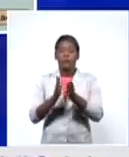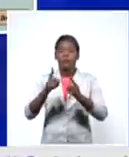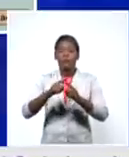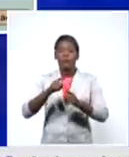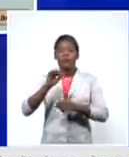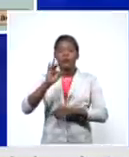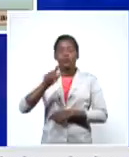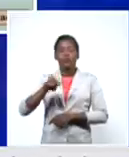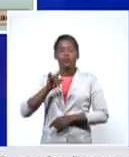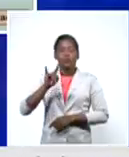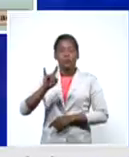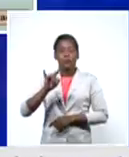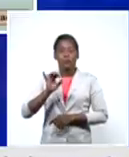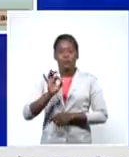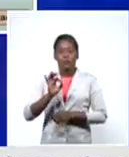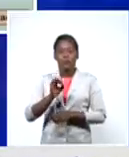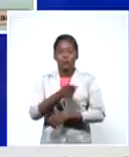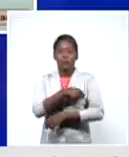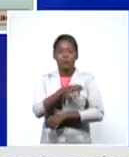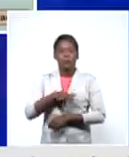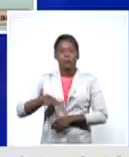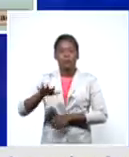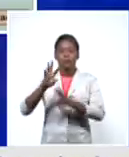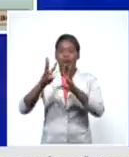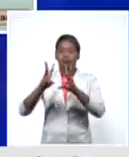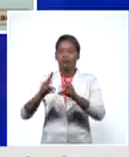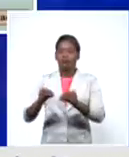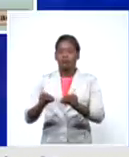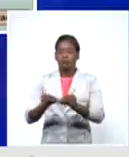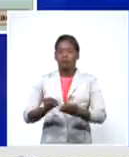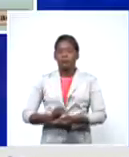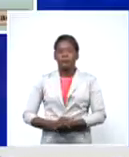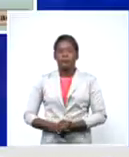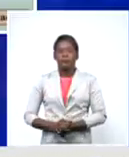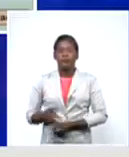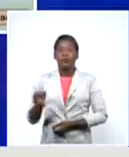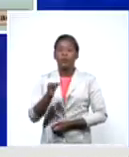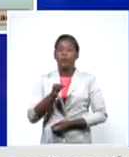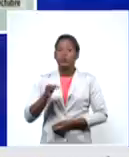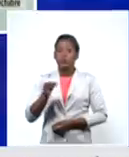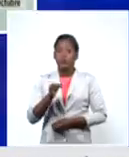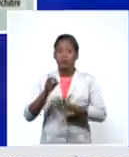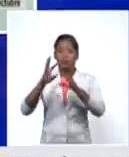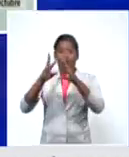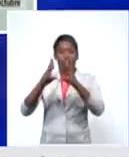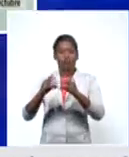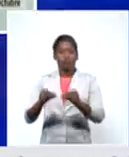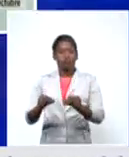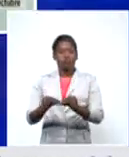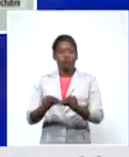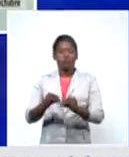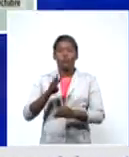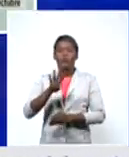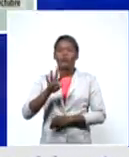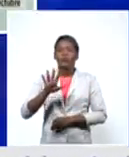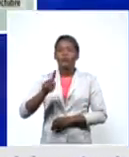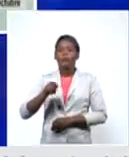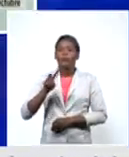100 mil habitantes los municipios donde se concentra el 45,2%